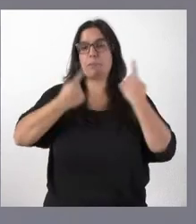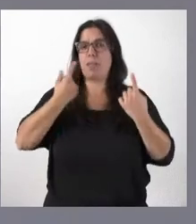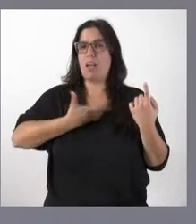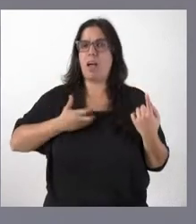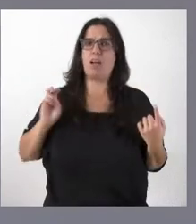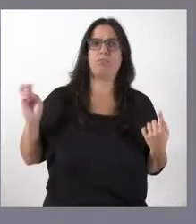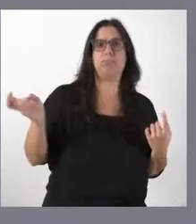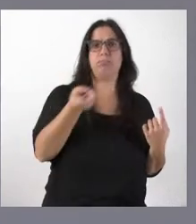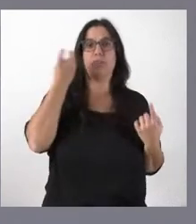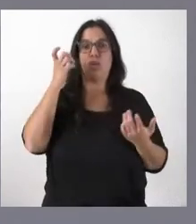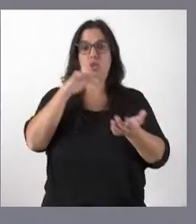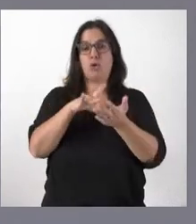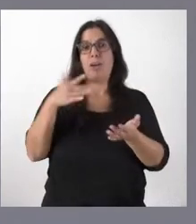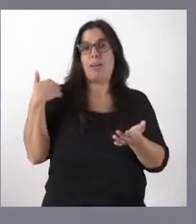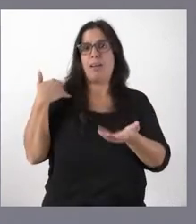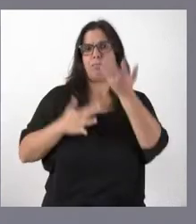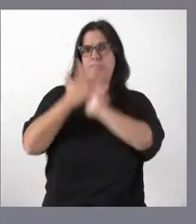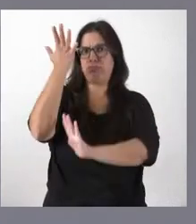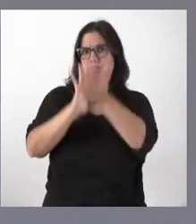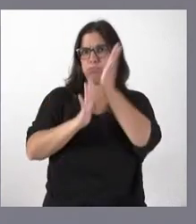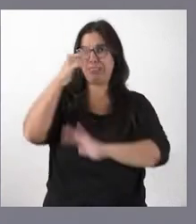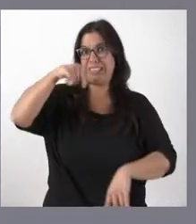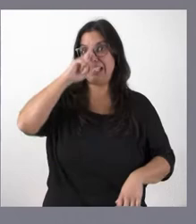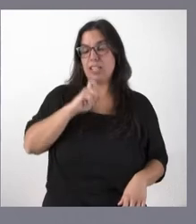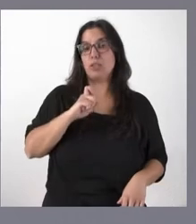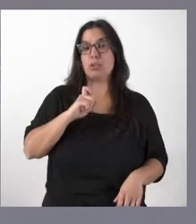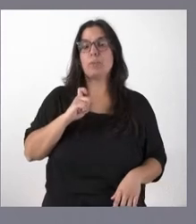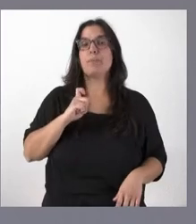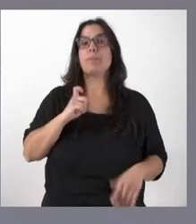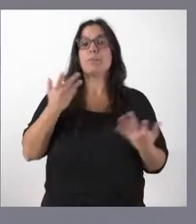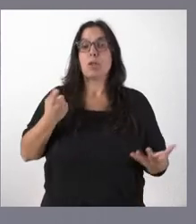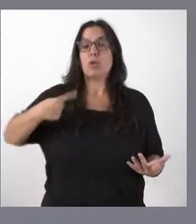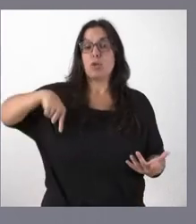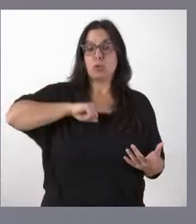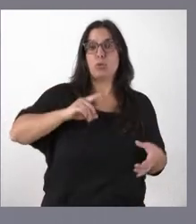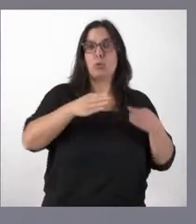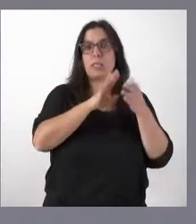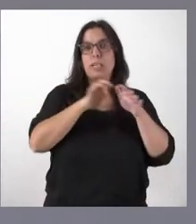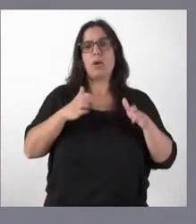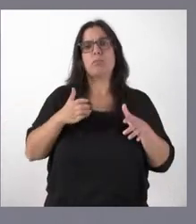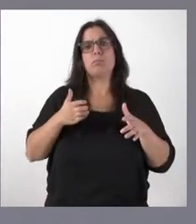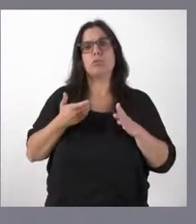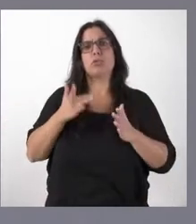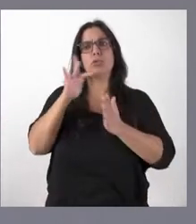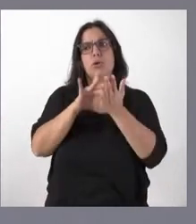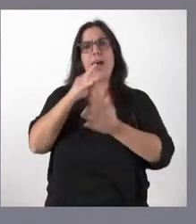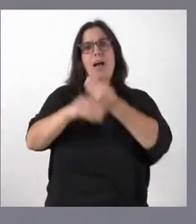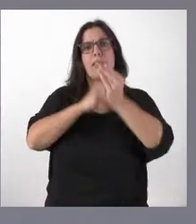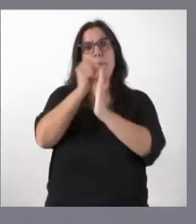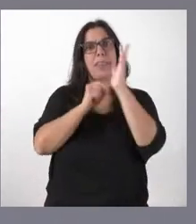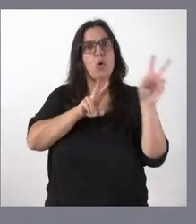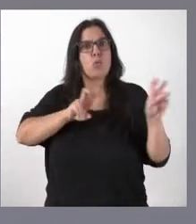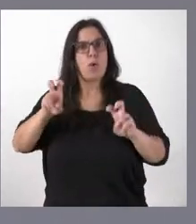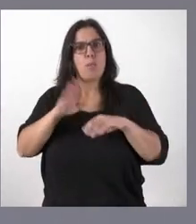objeto de incendios durante este año, la Junta de Castilla y León ha venido aplicando algunas medidas innovadoras en materia de